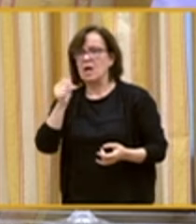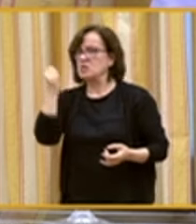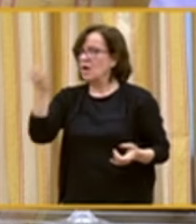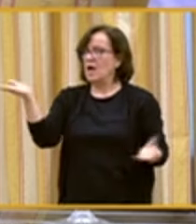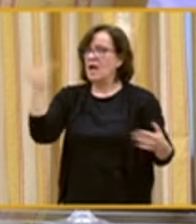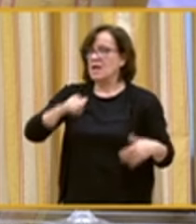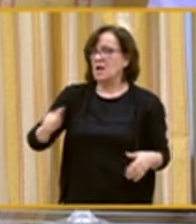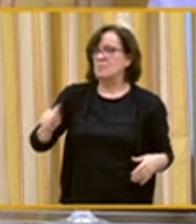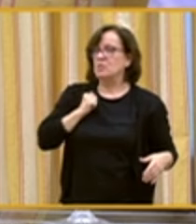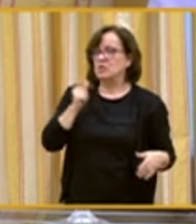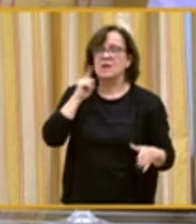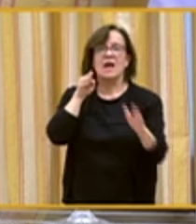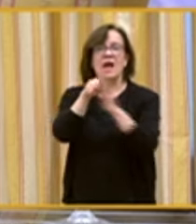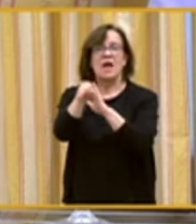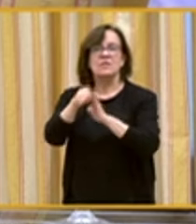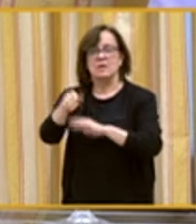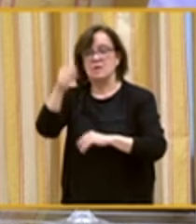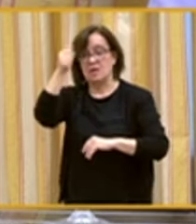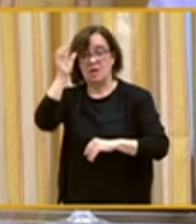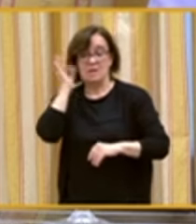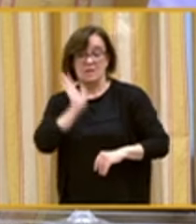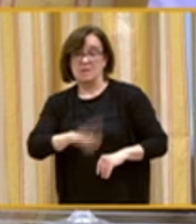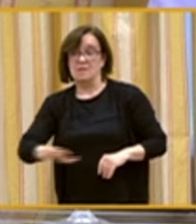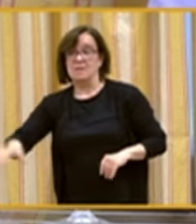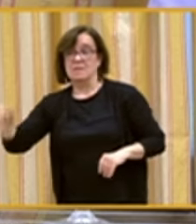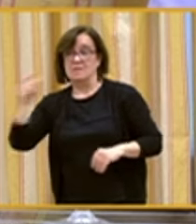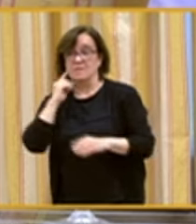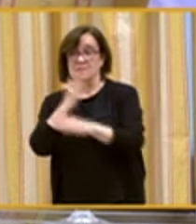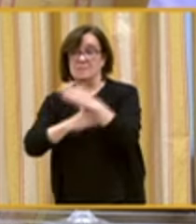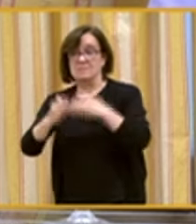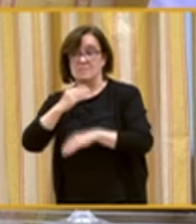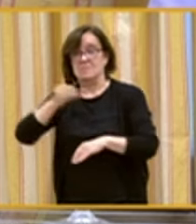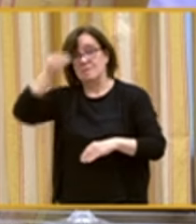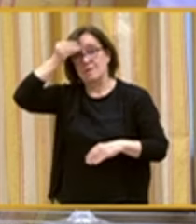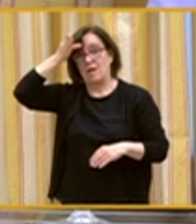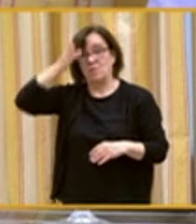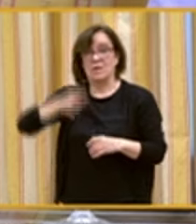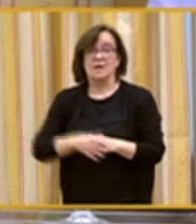oportunidades de acceso que los niños y hombres con discapacidad intelectual.